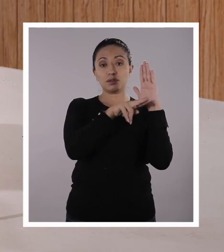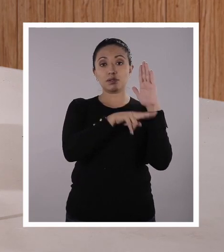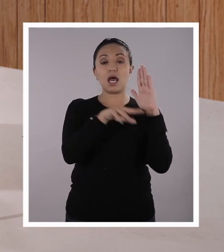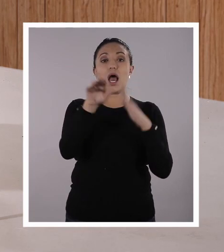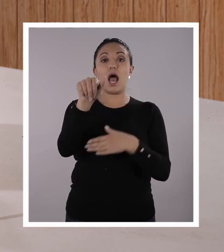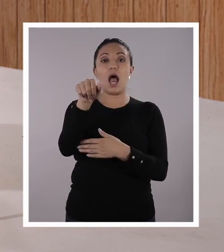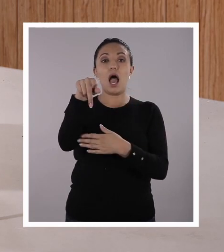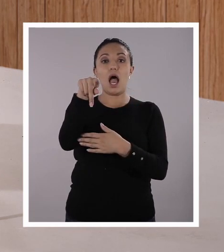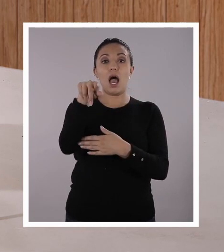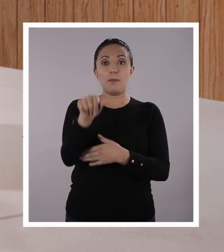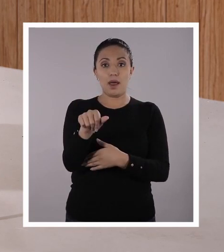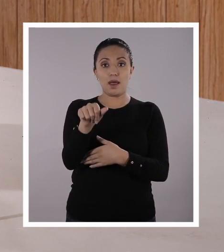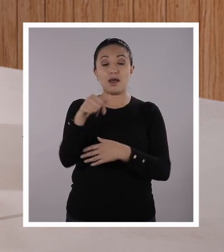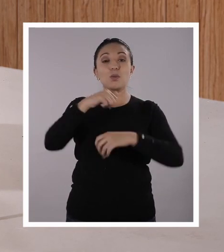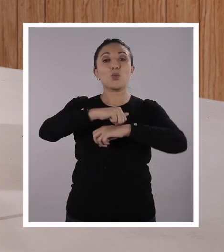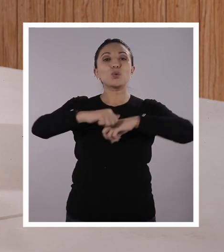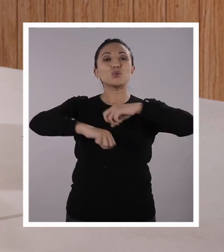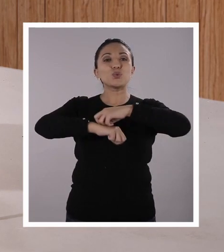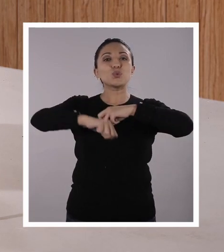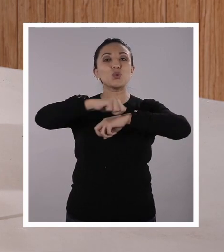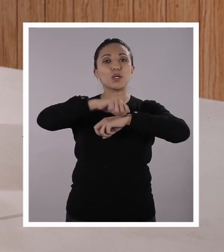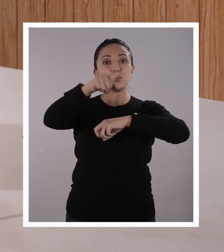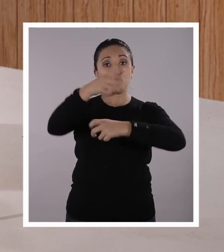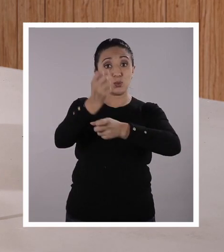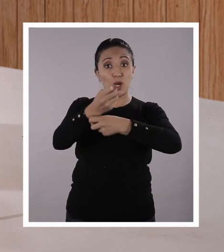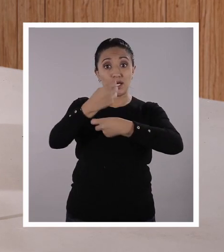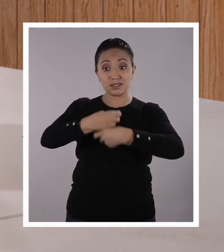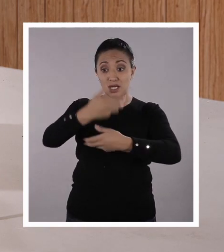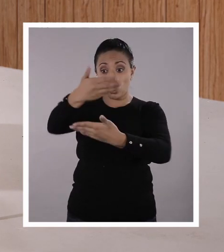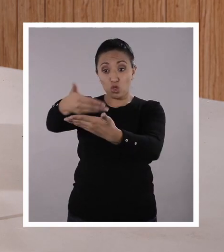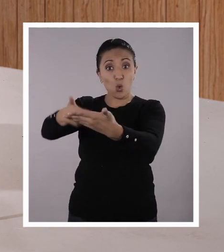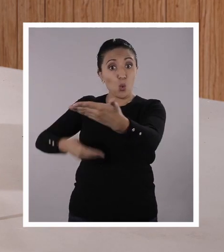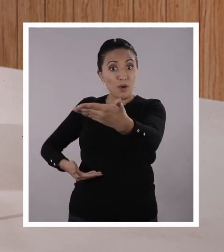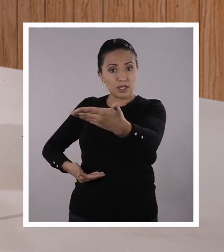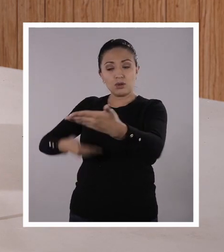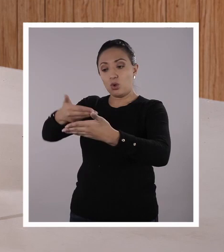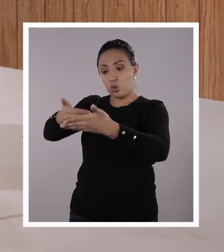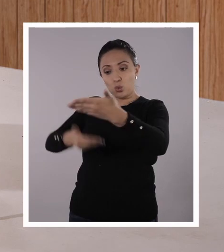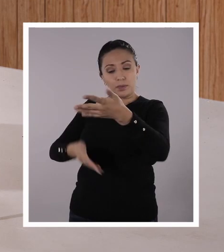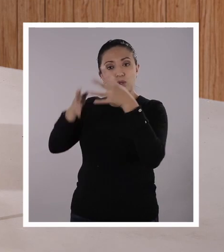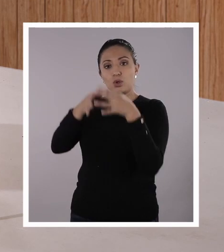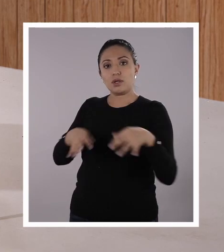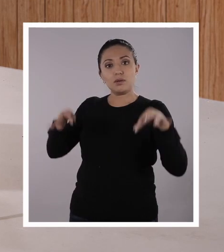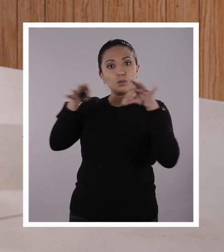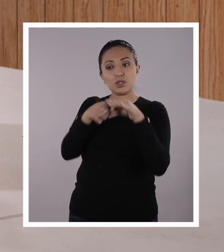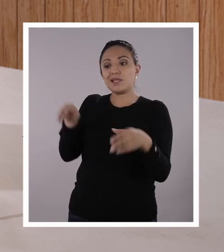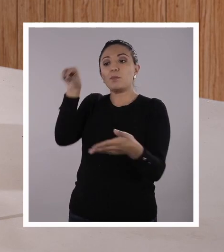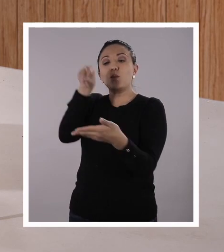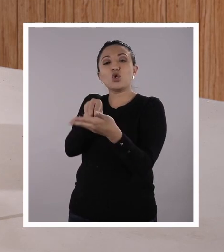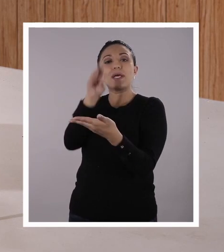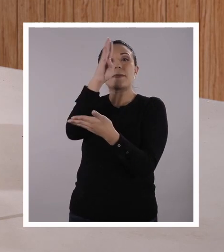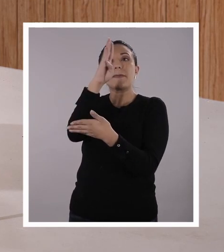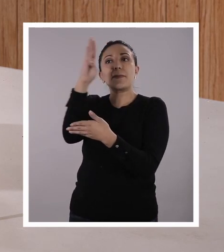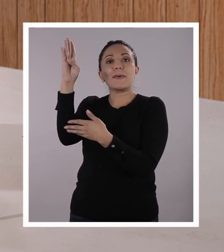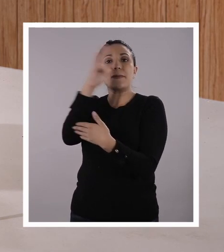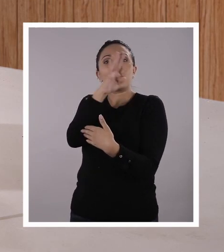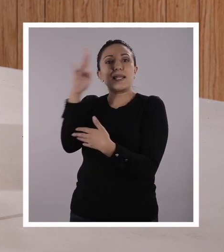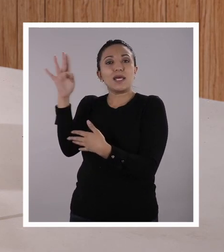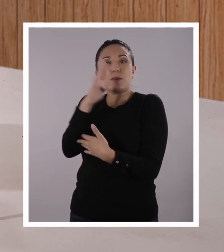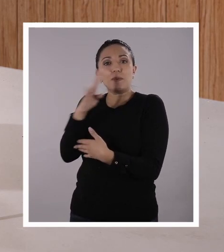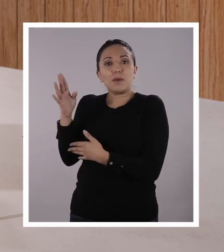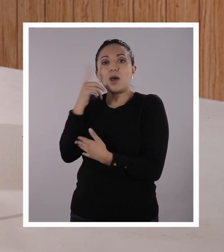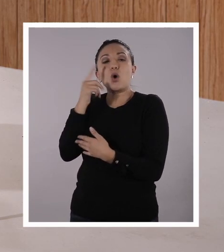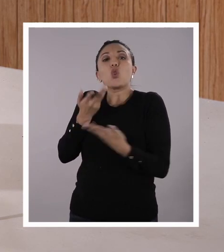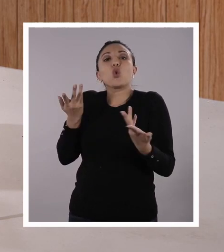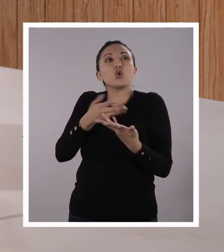procedimiento, esta estructura que tú tienes que asumir para citar cualquier fuente en la que tú estás inspirándote al crear un trabajo,